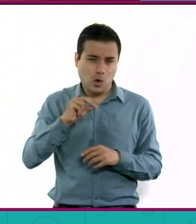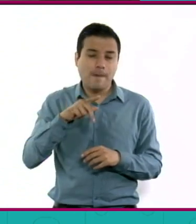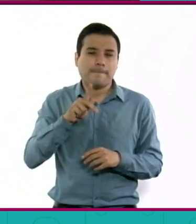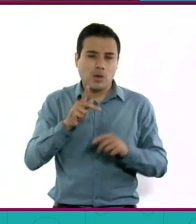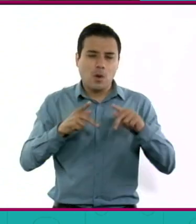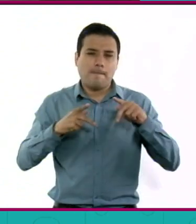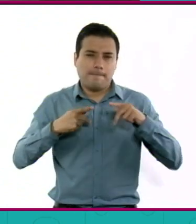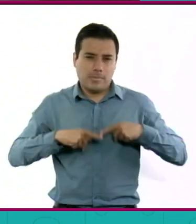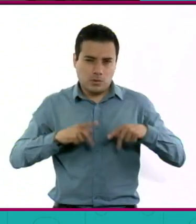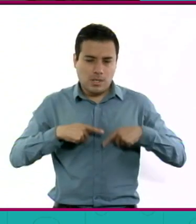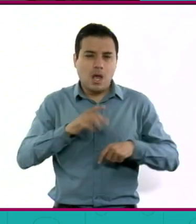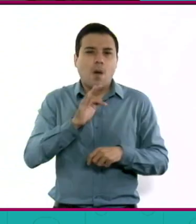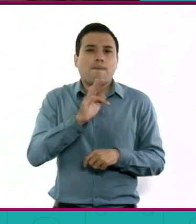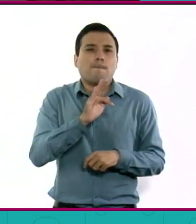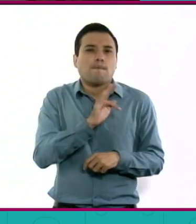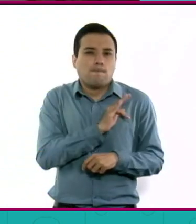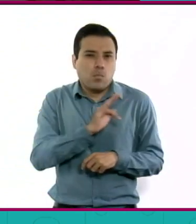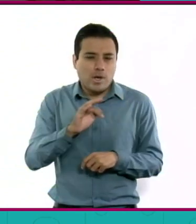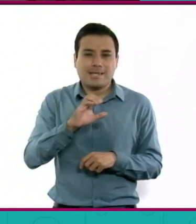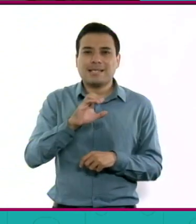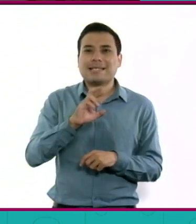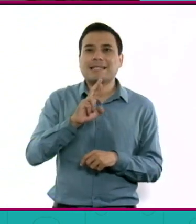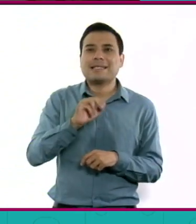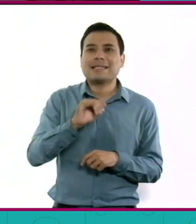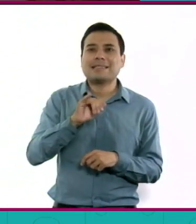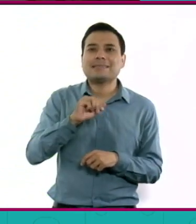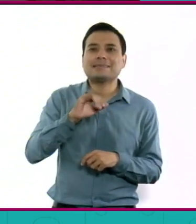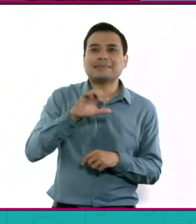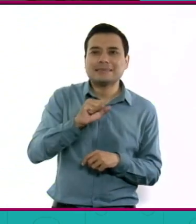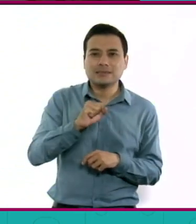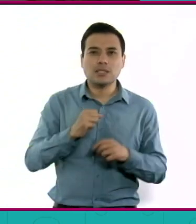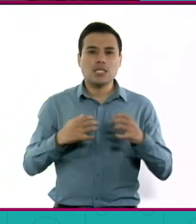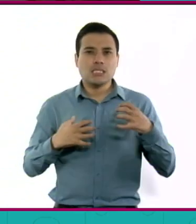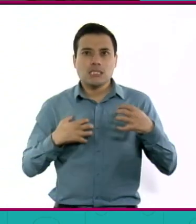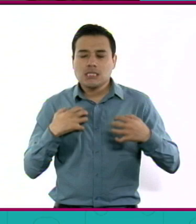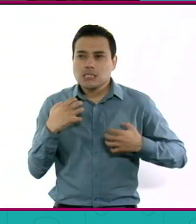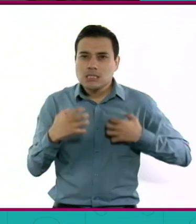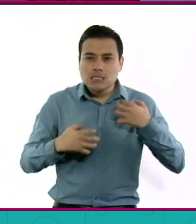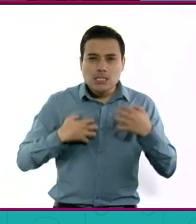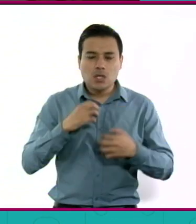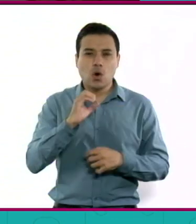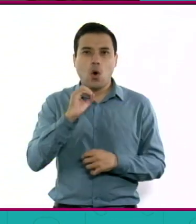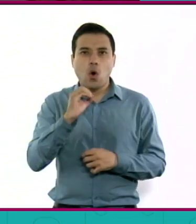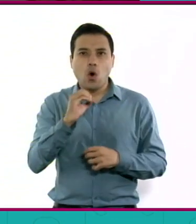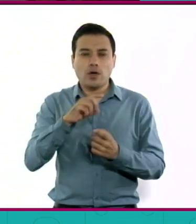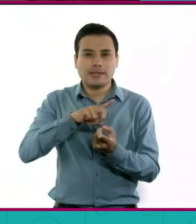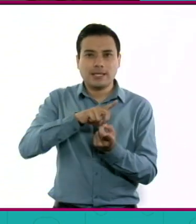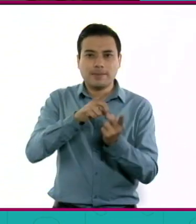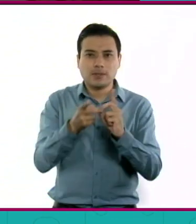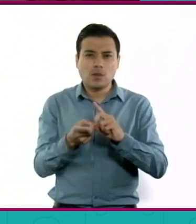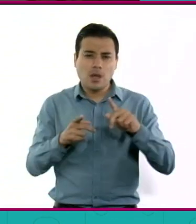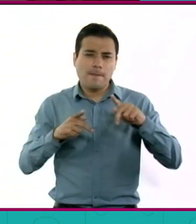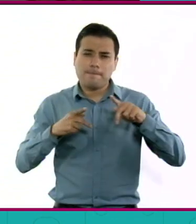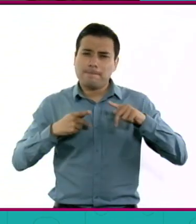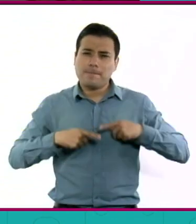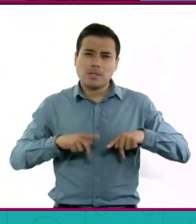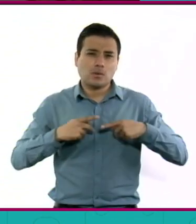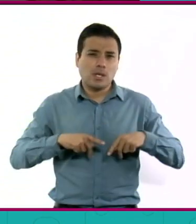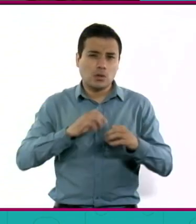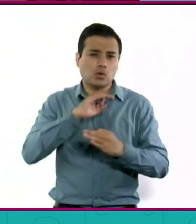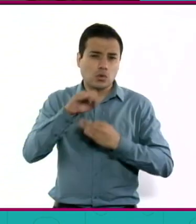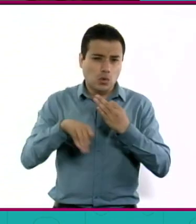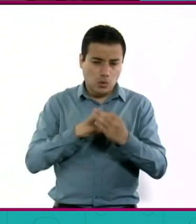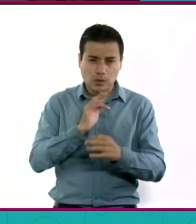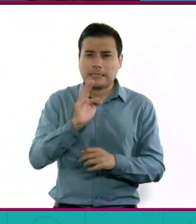crisis de ansiedad, una crisis de depresión. Todos hemos tenido pérdidas importantes. Podemos estar en un proceso de